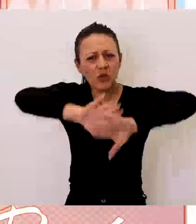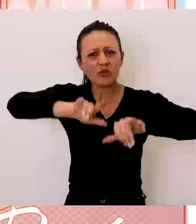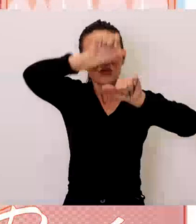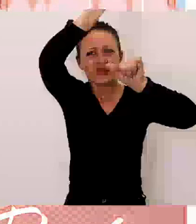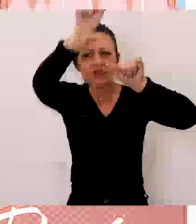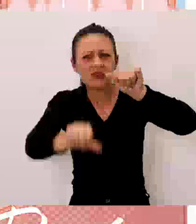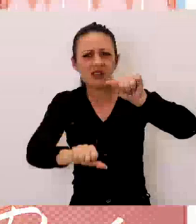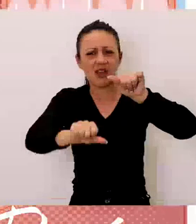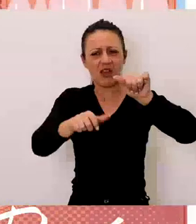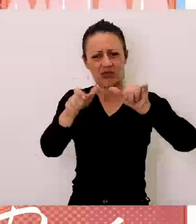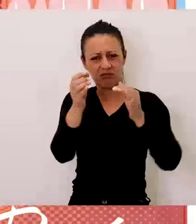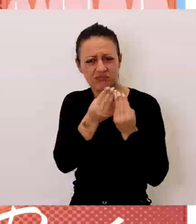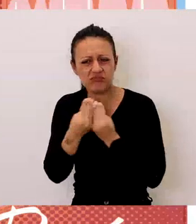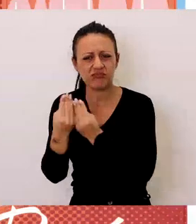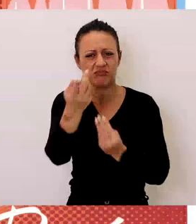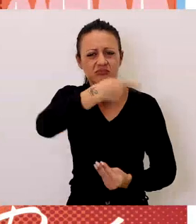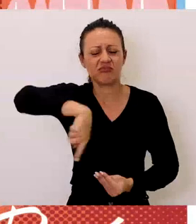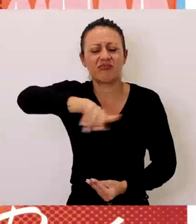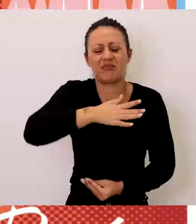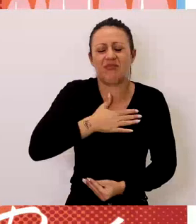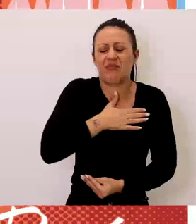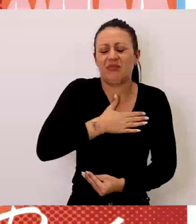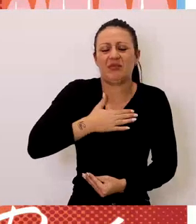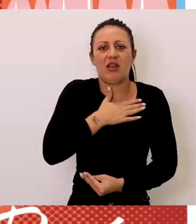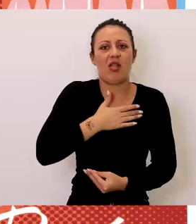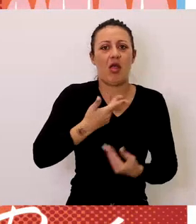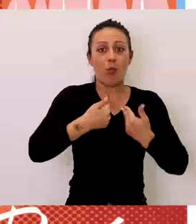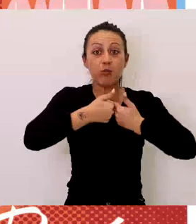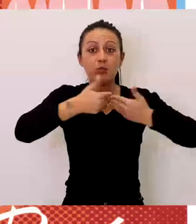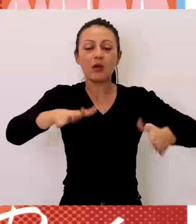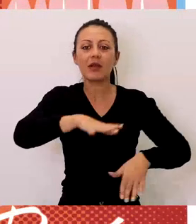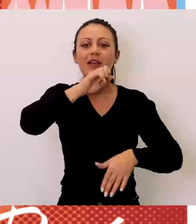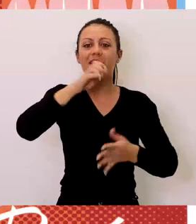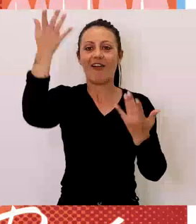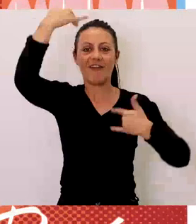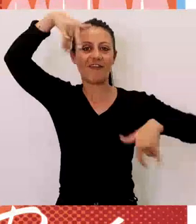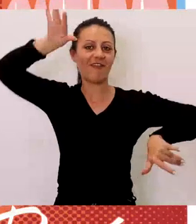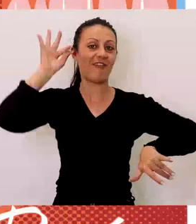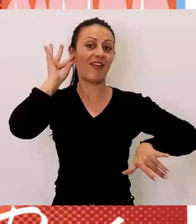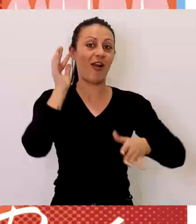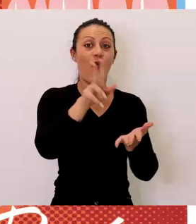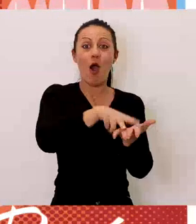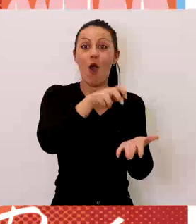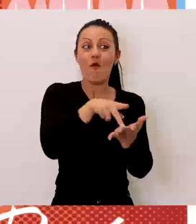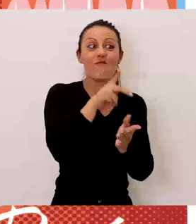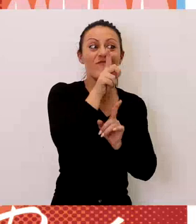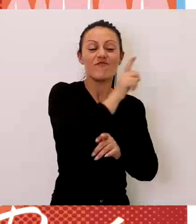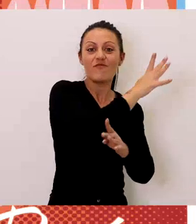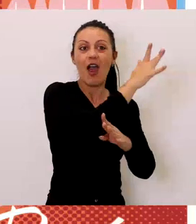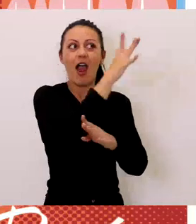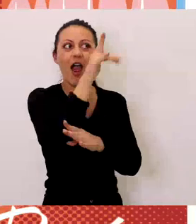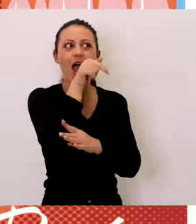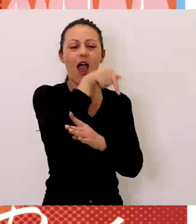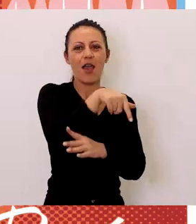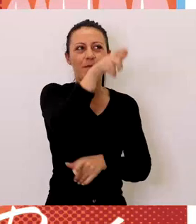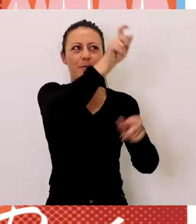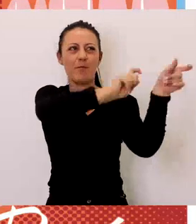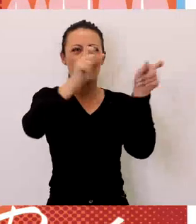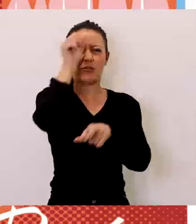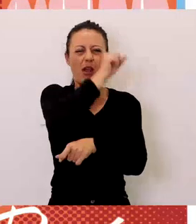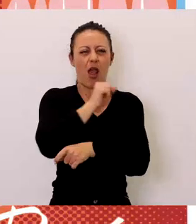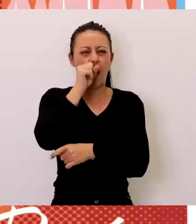Inaugurada por la faraona, su huerto de palmeras acogió durante más de dos décadas a grandes artistas nacionales e internacionales.